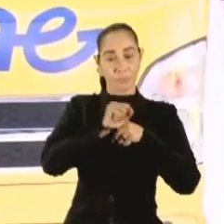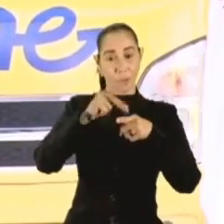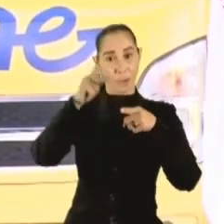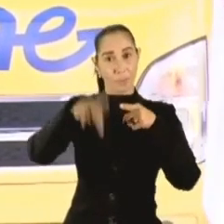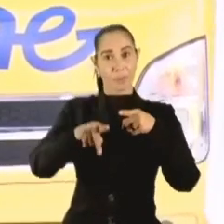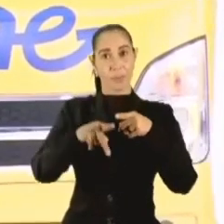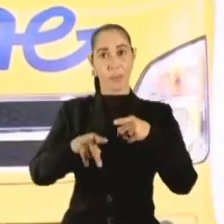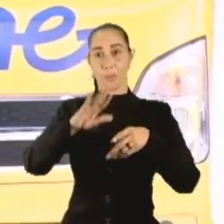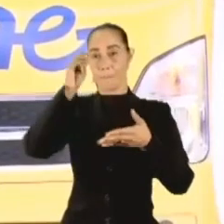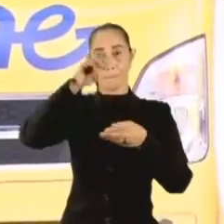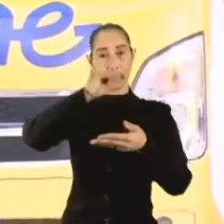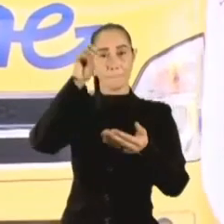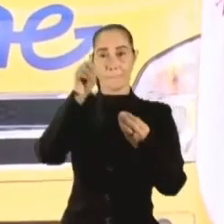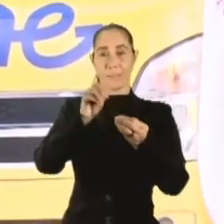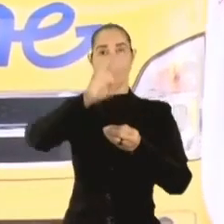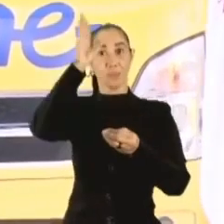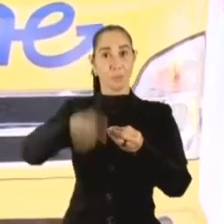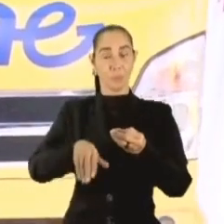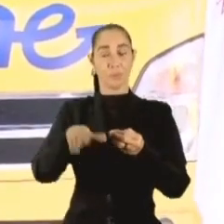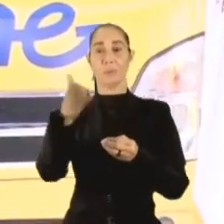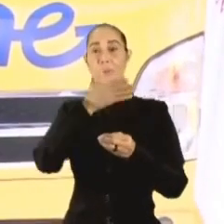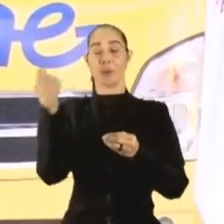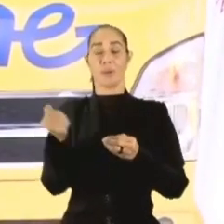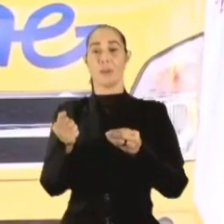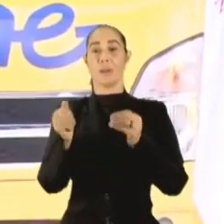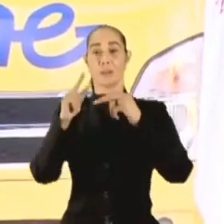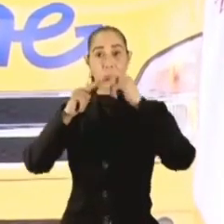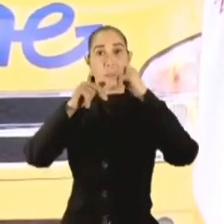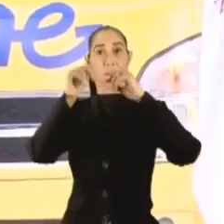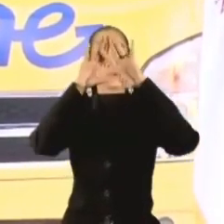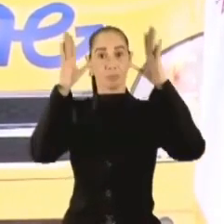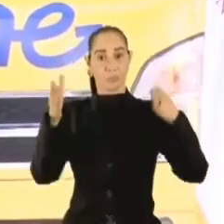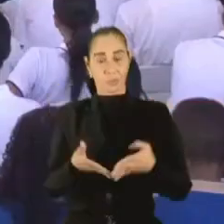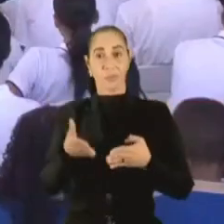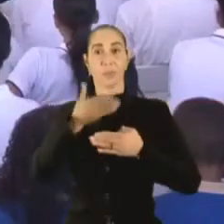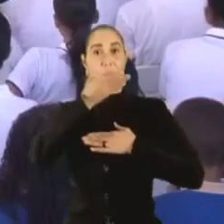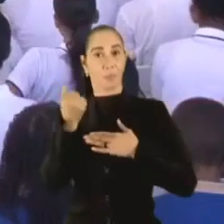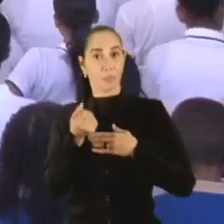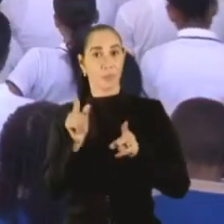República Dominicana. Estamos mejorando en términos de infraestructura estamos